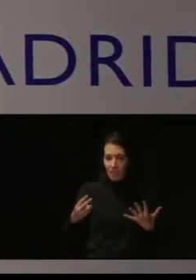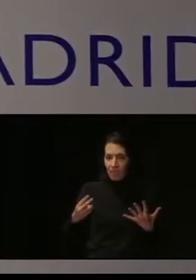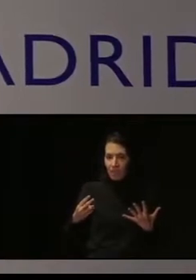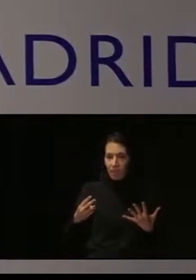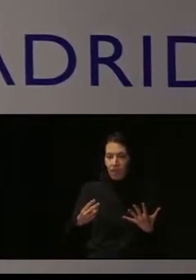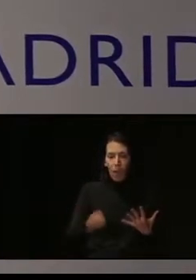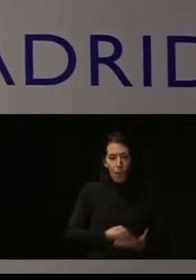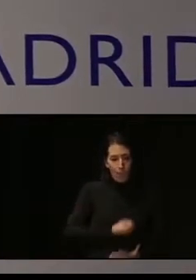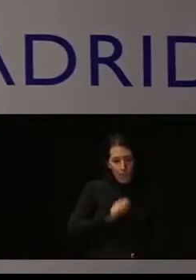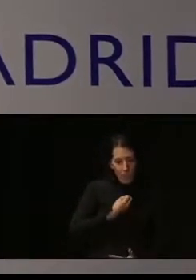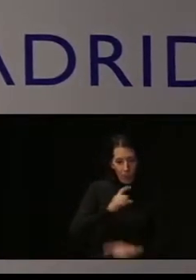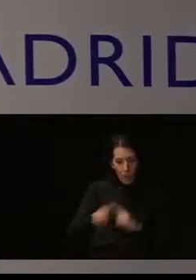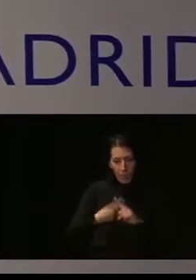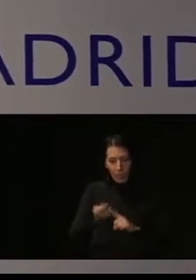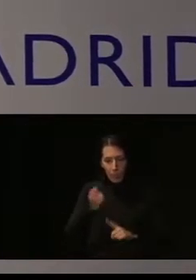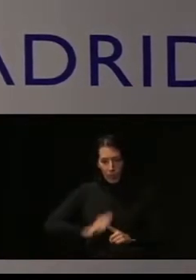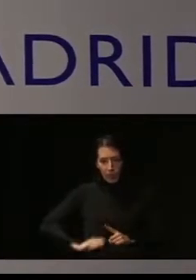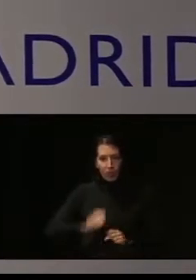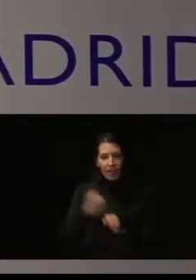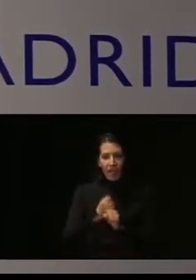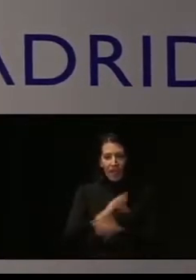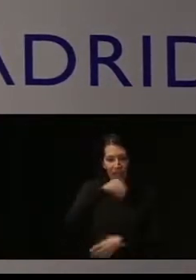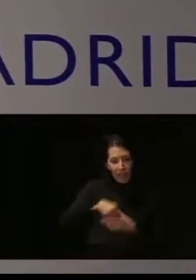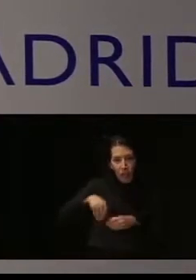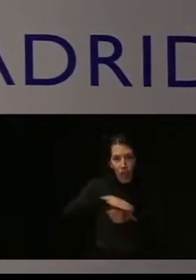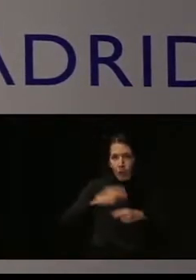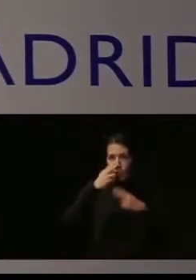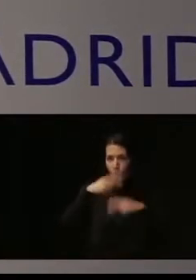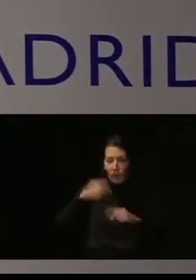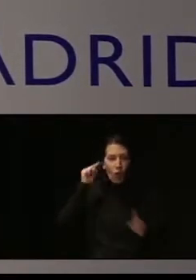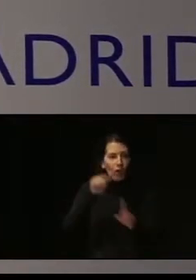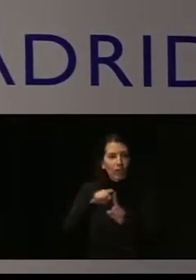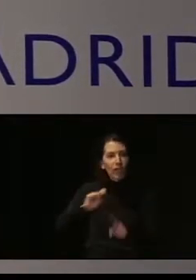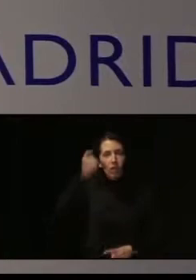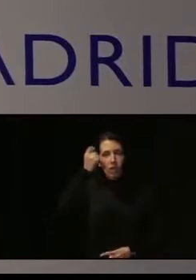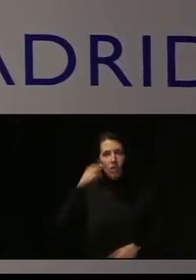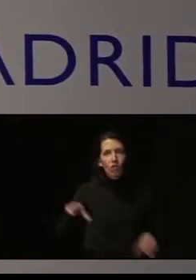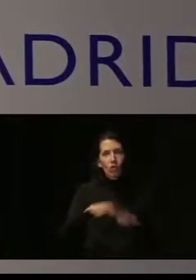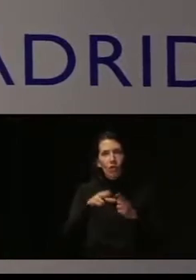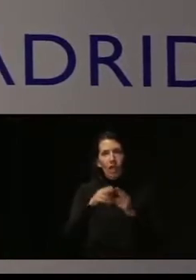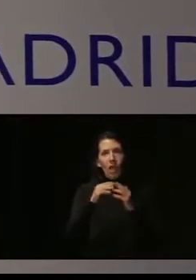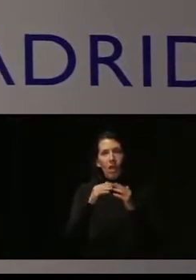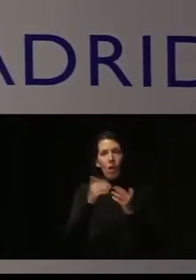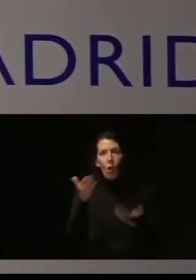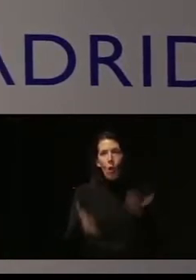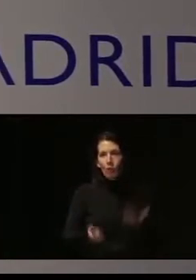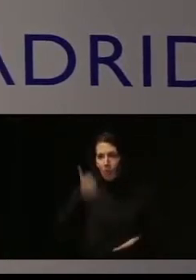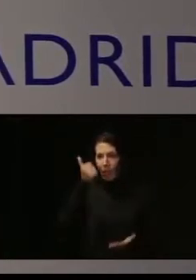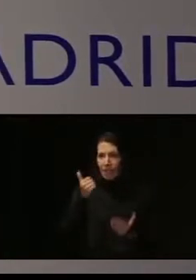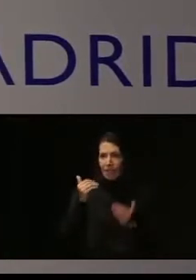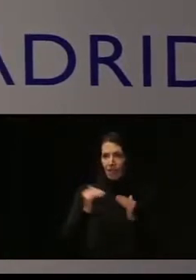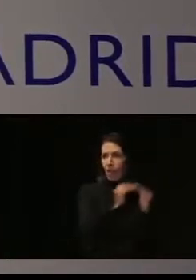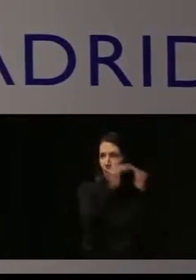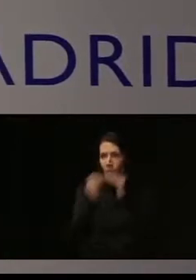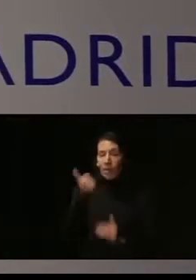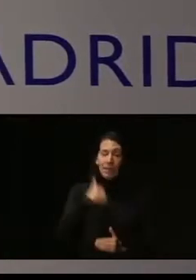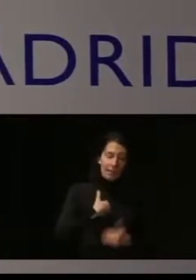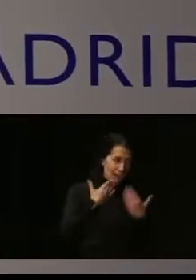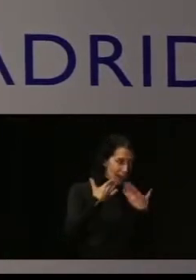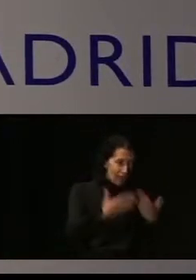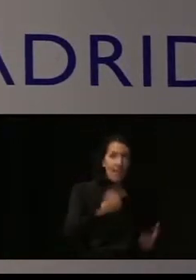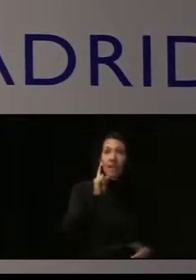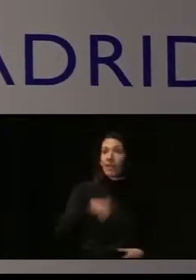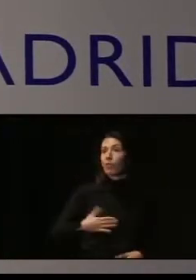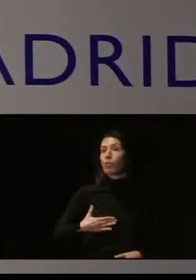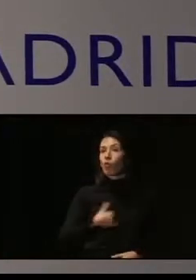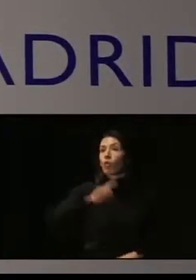pasión y profesión y trabaja desde lo público para conseguir una sociedad más justa y equitativa. Y se lo agradecemos. Y como